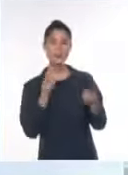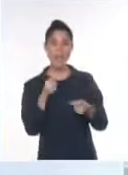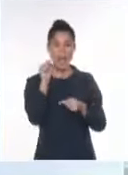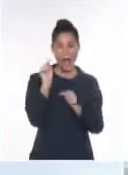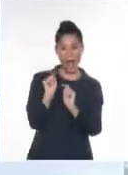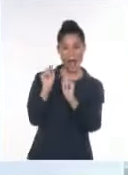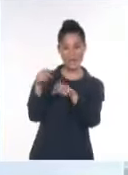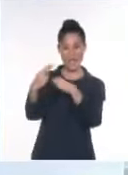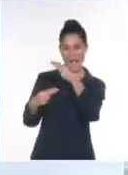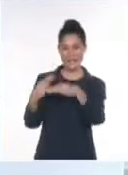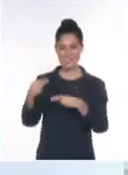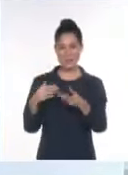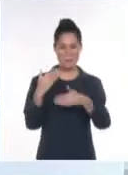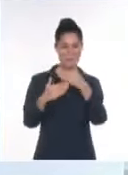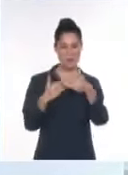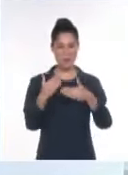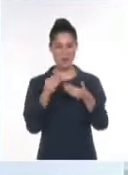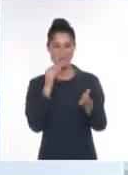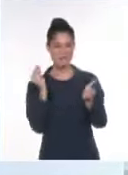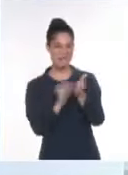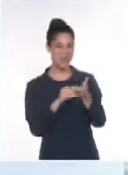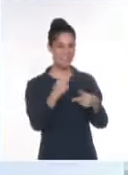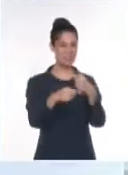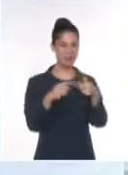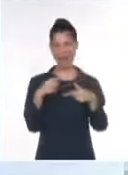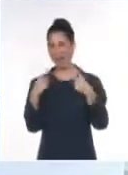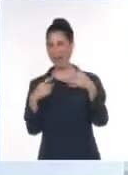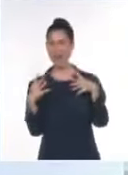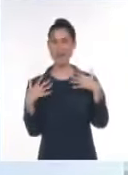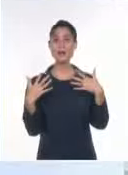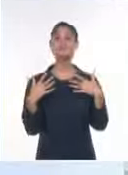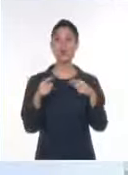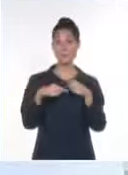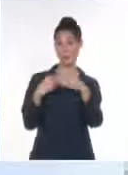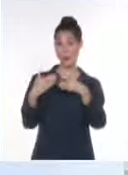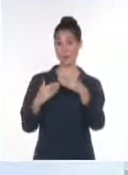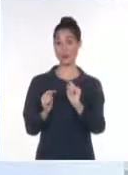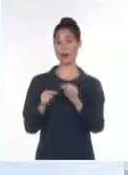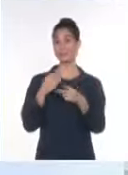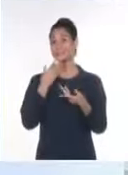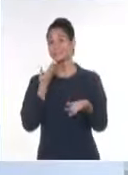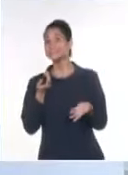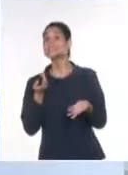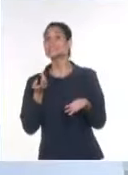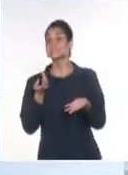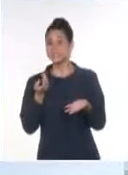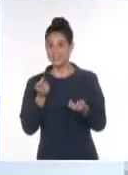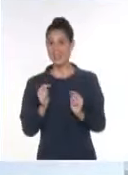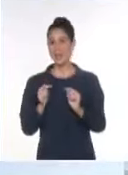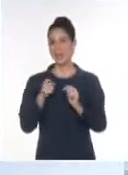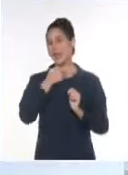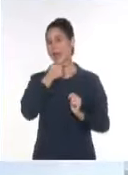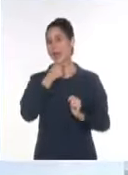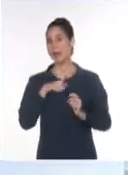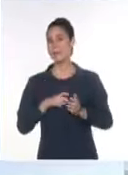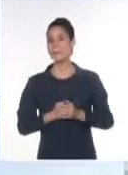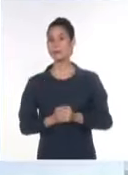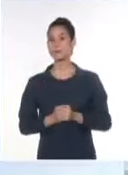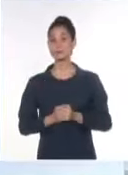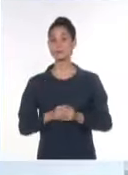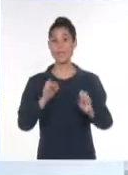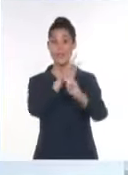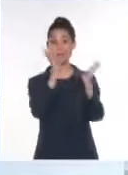las actas reales. ¿Y qué nos pusieron sobre la mesa estos personajes? Bueno, sencillamente hicieron público